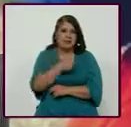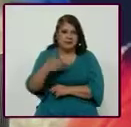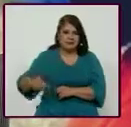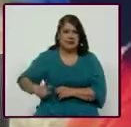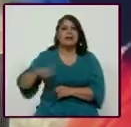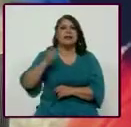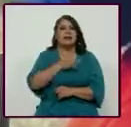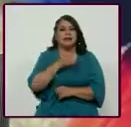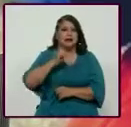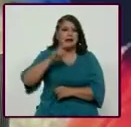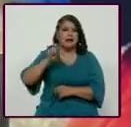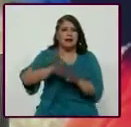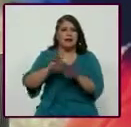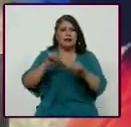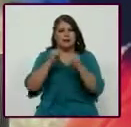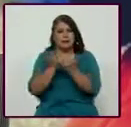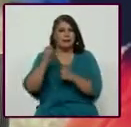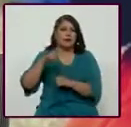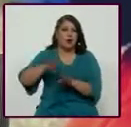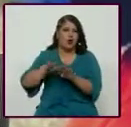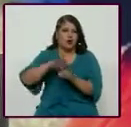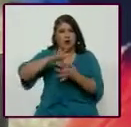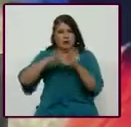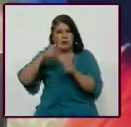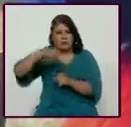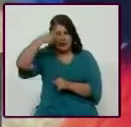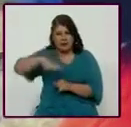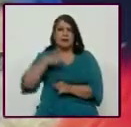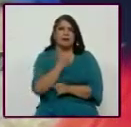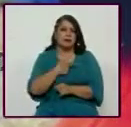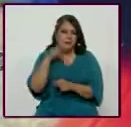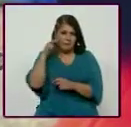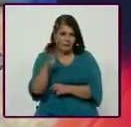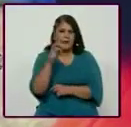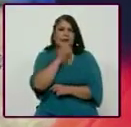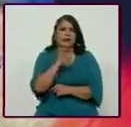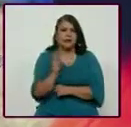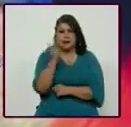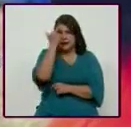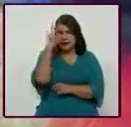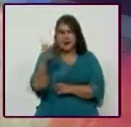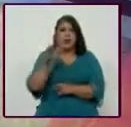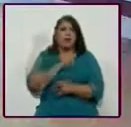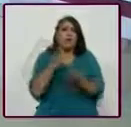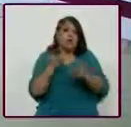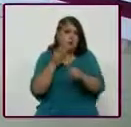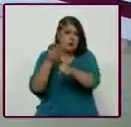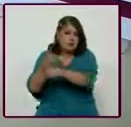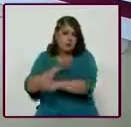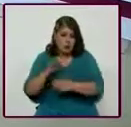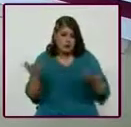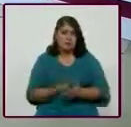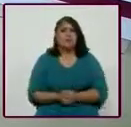Olímpicos de México y presidente de la Asociación de Olímpicos Mexicanos. Daniel, con el gusto siempre de verte, y además recordando medallista olímpico. A